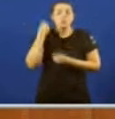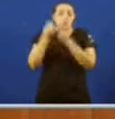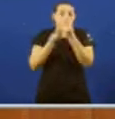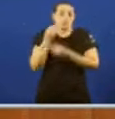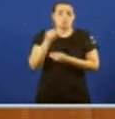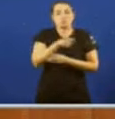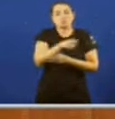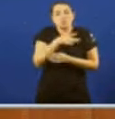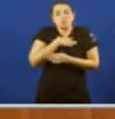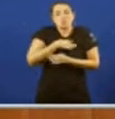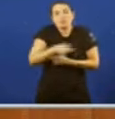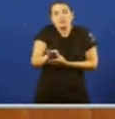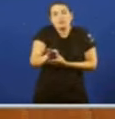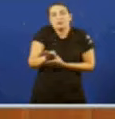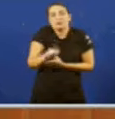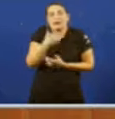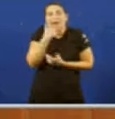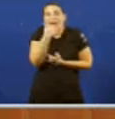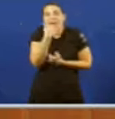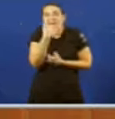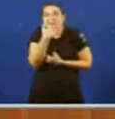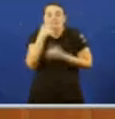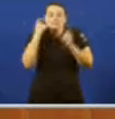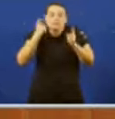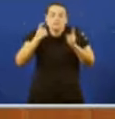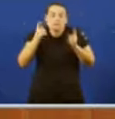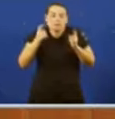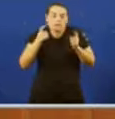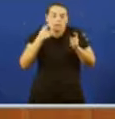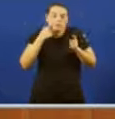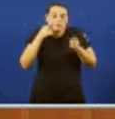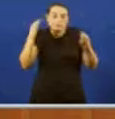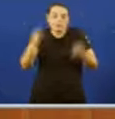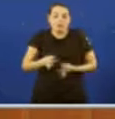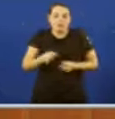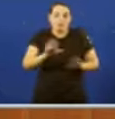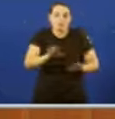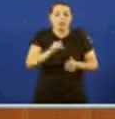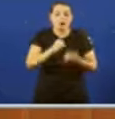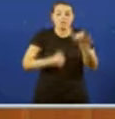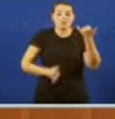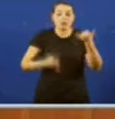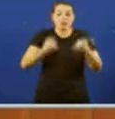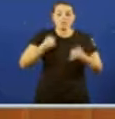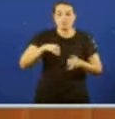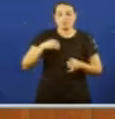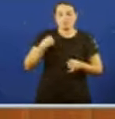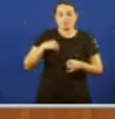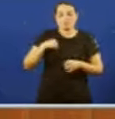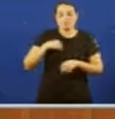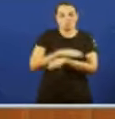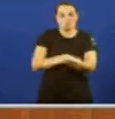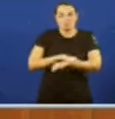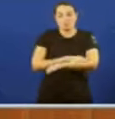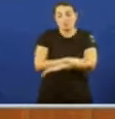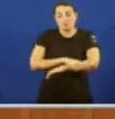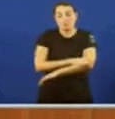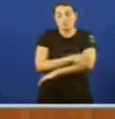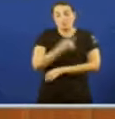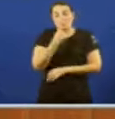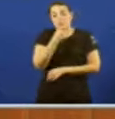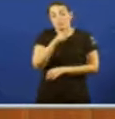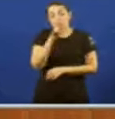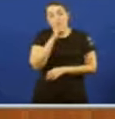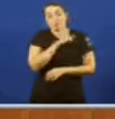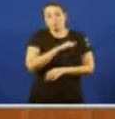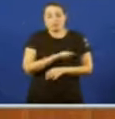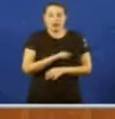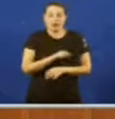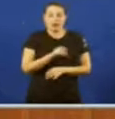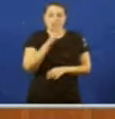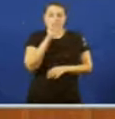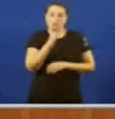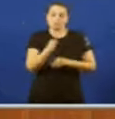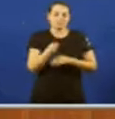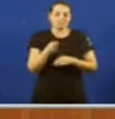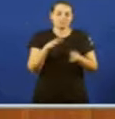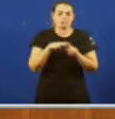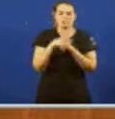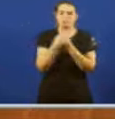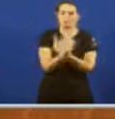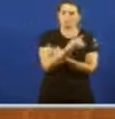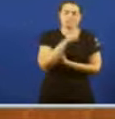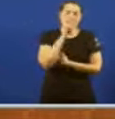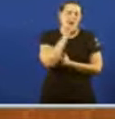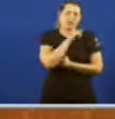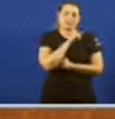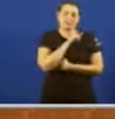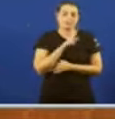imprudente E outra cosa é ser malicioso E o seu goberno non se incurrió en incompetencia Senón tamén en malicia En mentira, moitas veces E non quero deixar